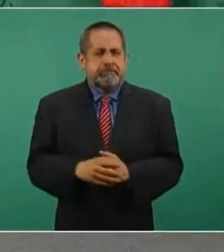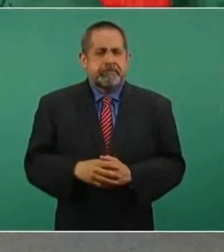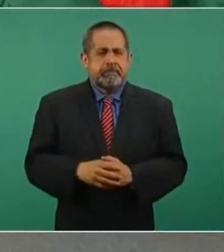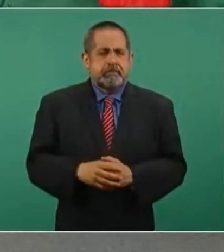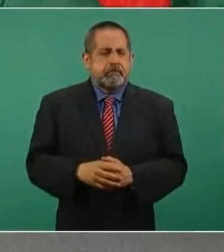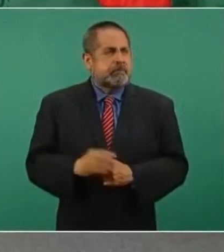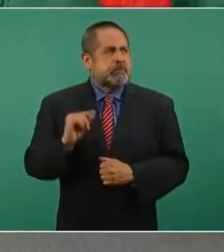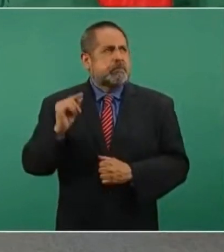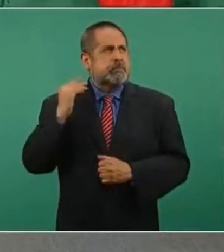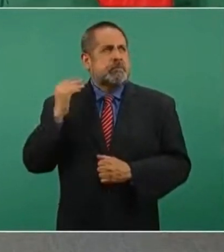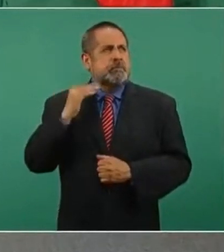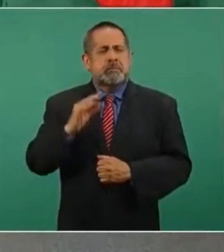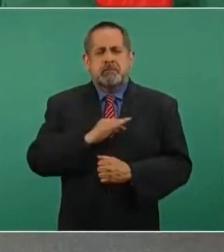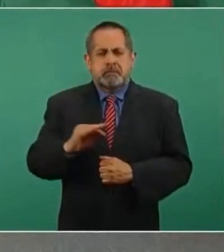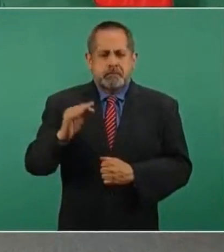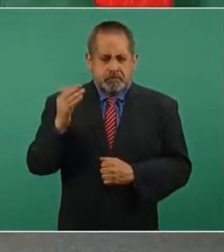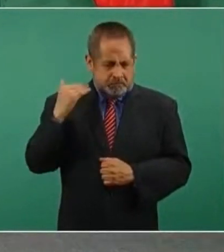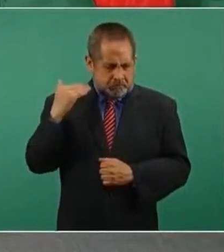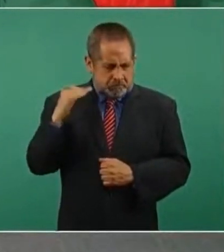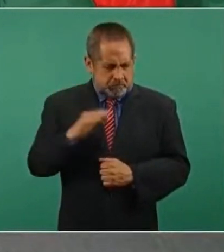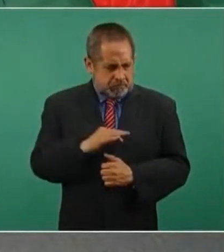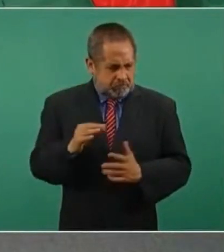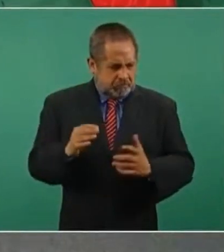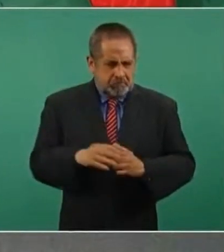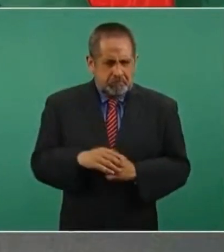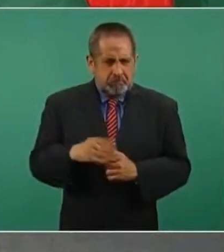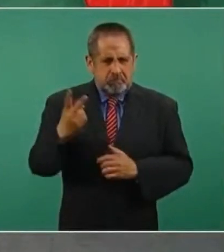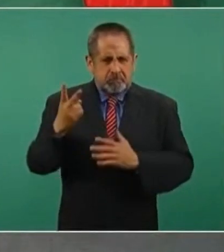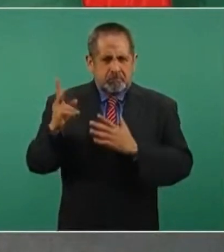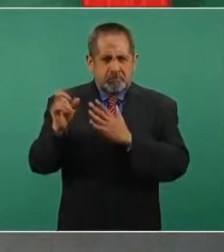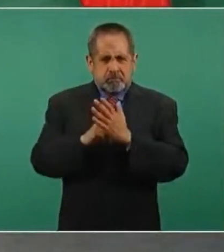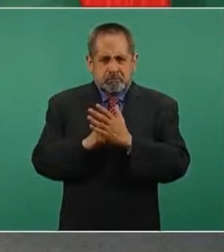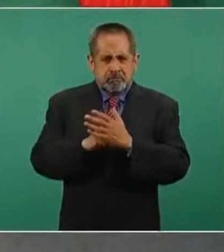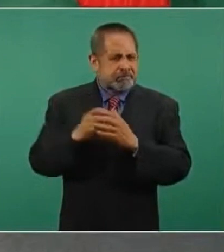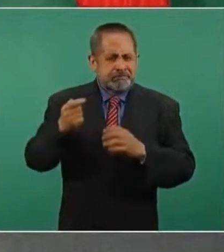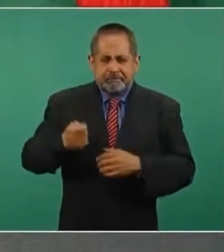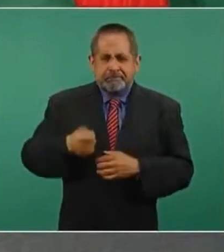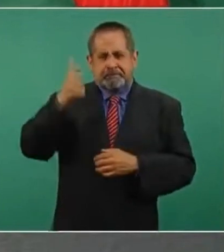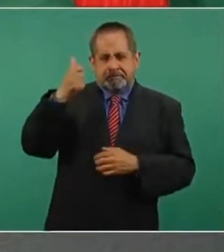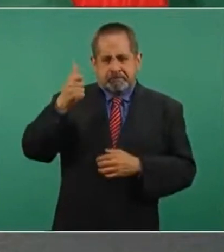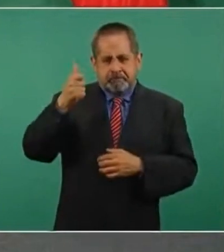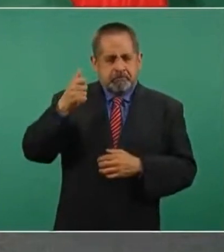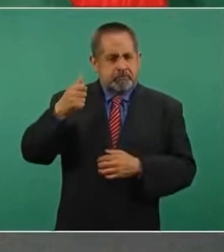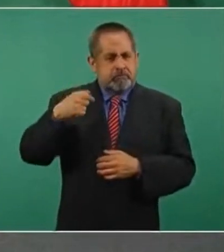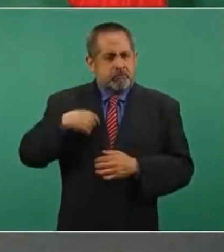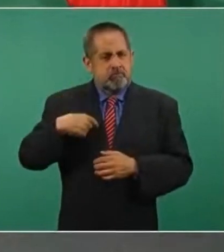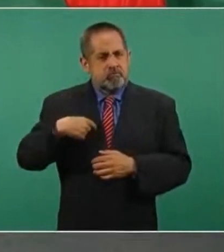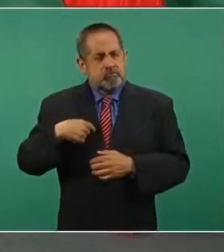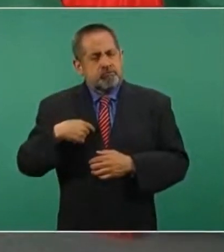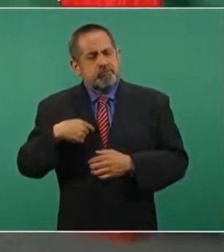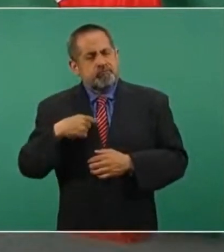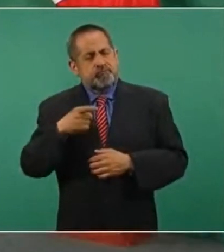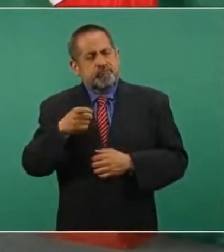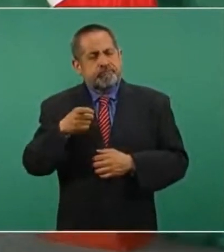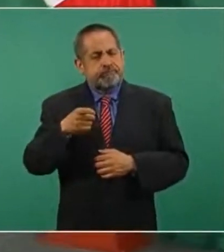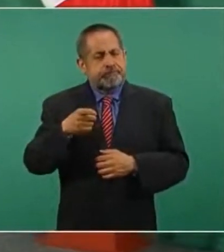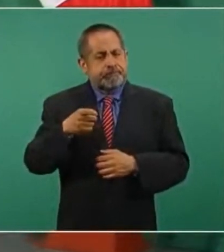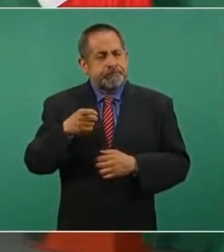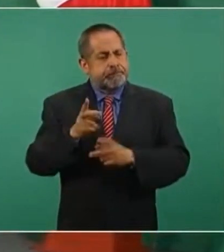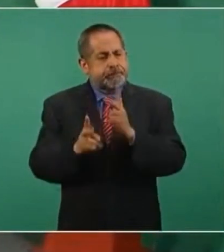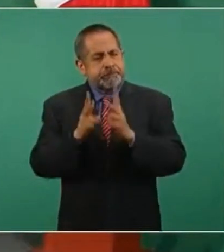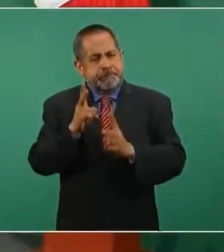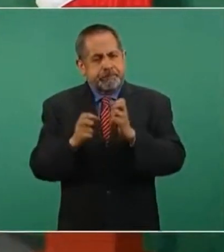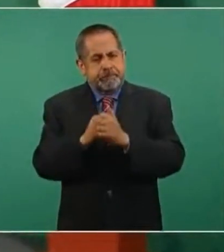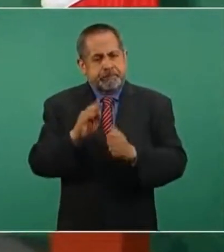hablamos hace como dos meses, la primera vez que